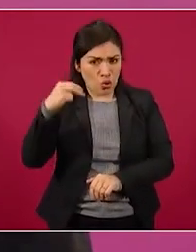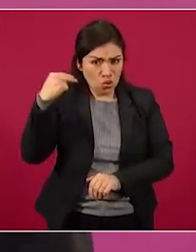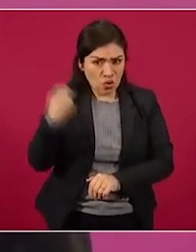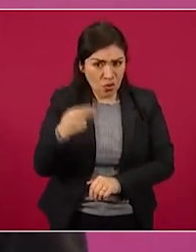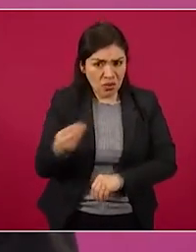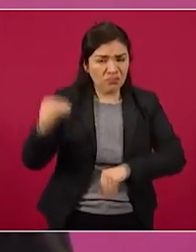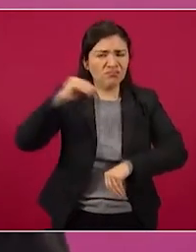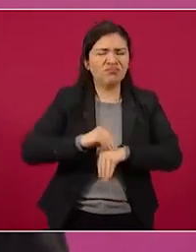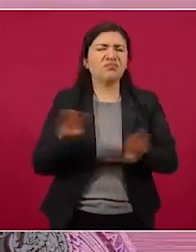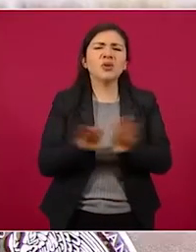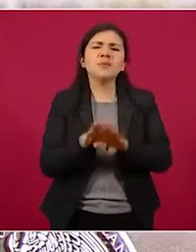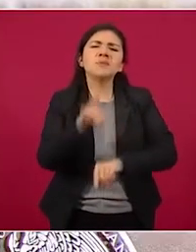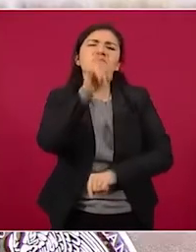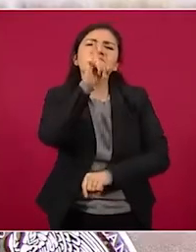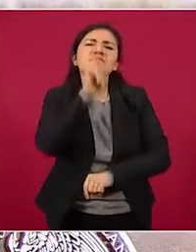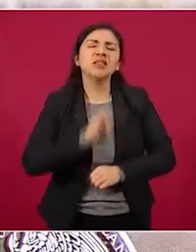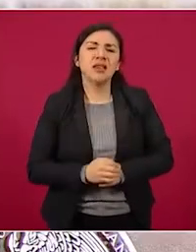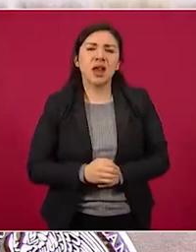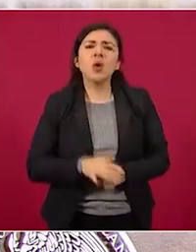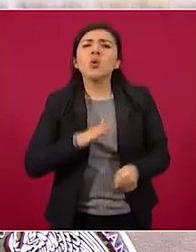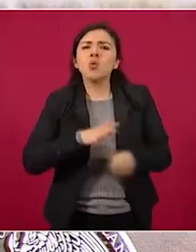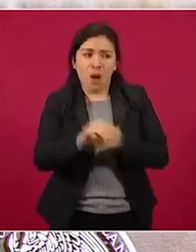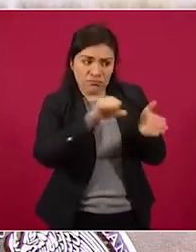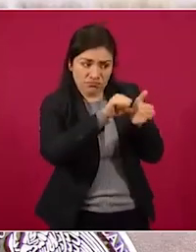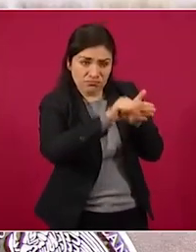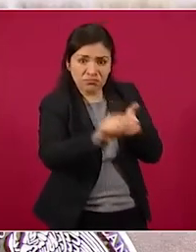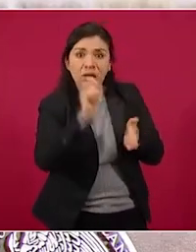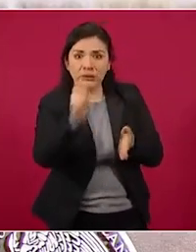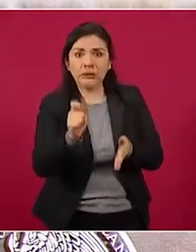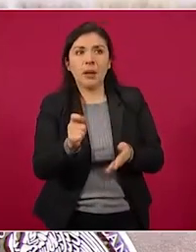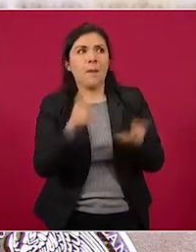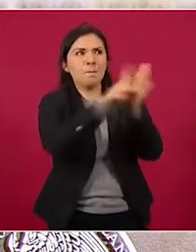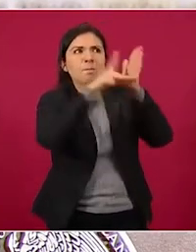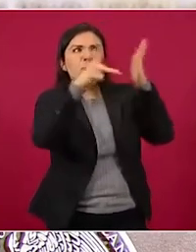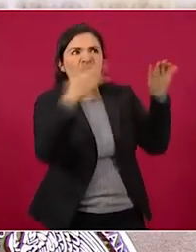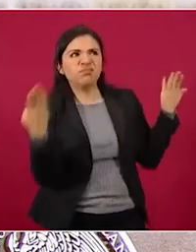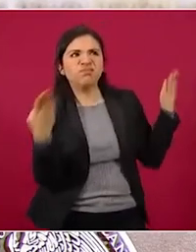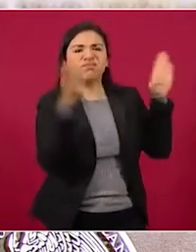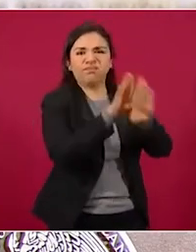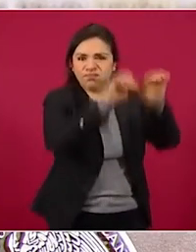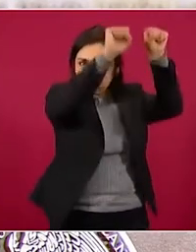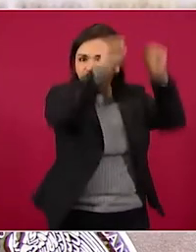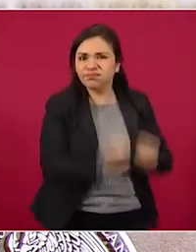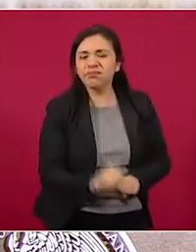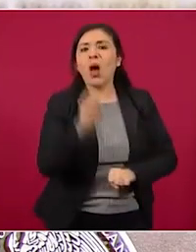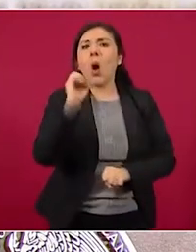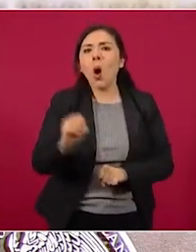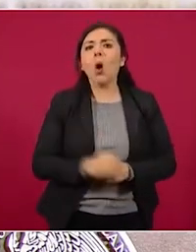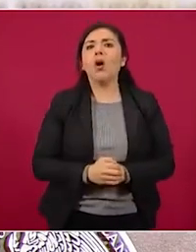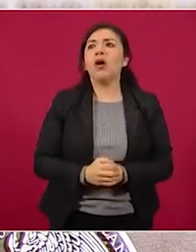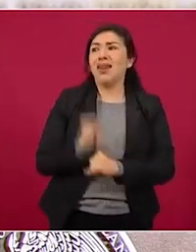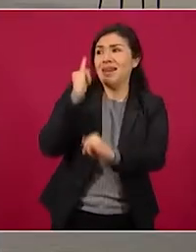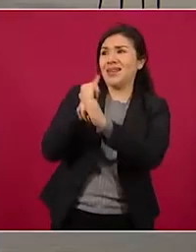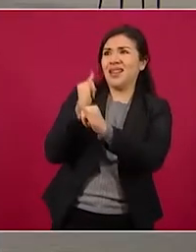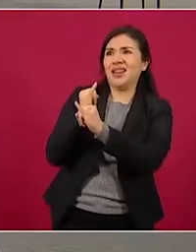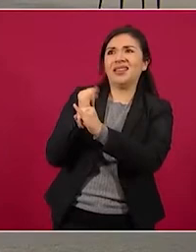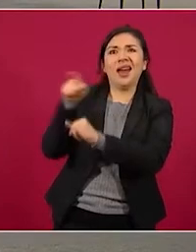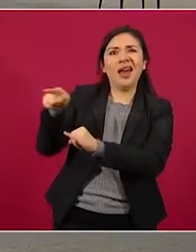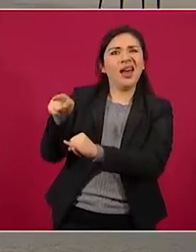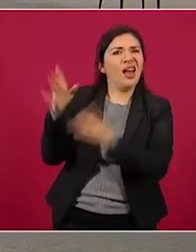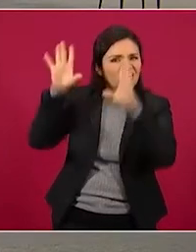Censura son los cierres de periódicos, la eliminación de frecuencias o páginas de internet,